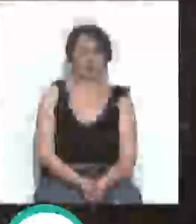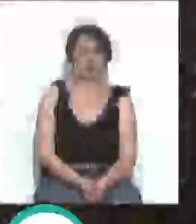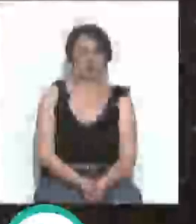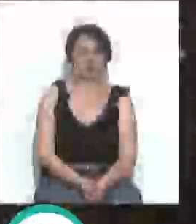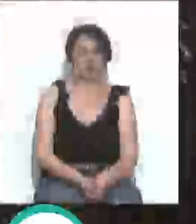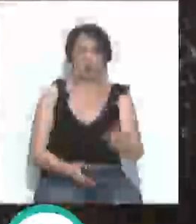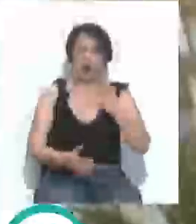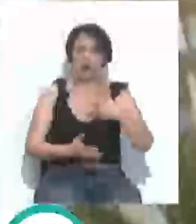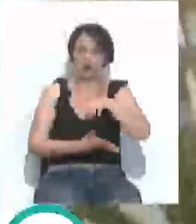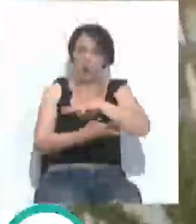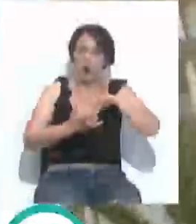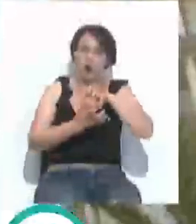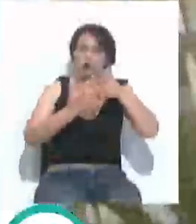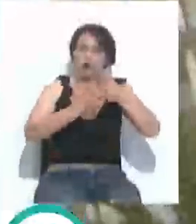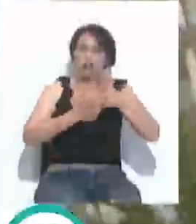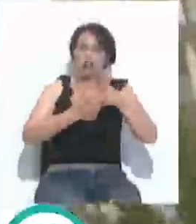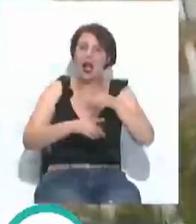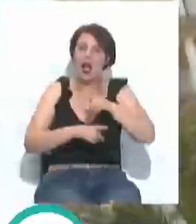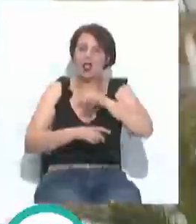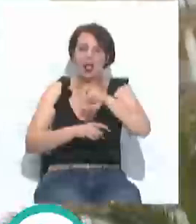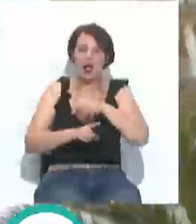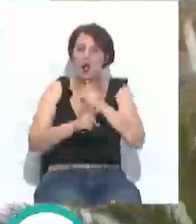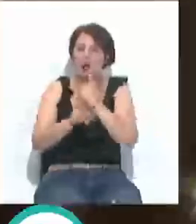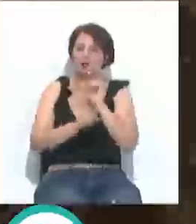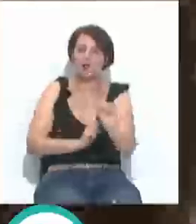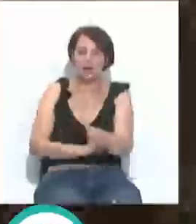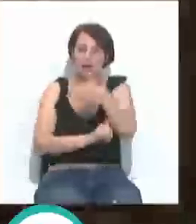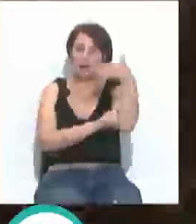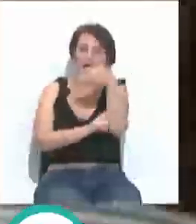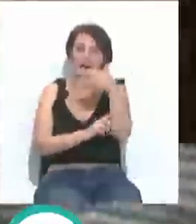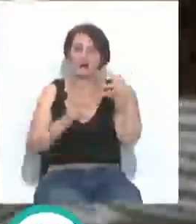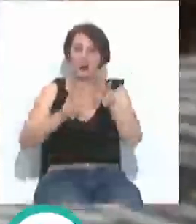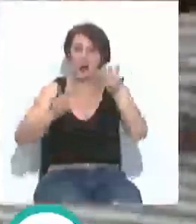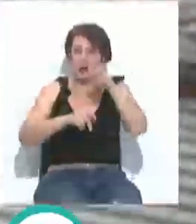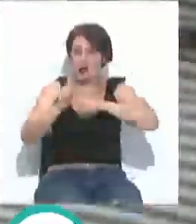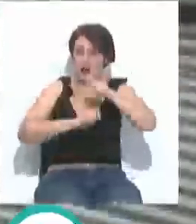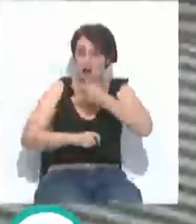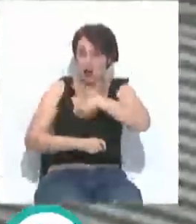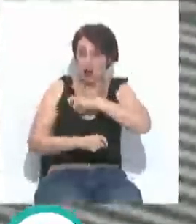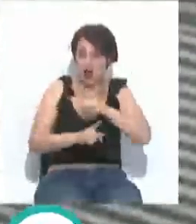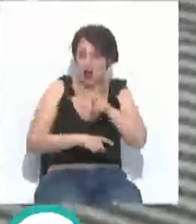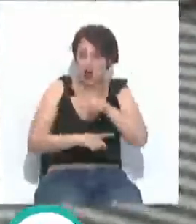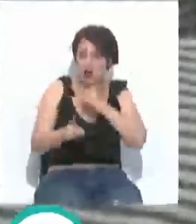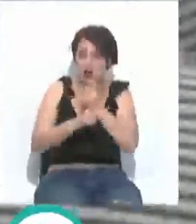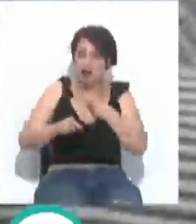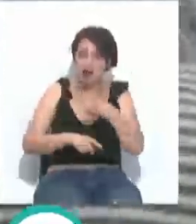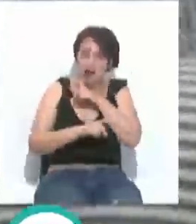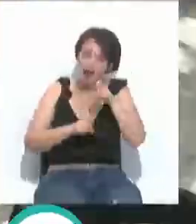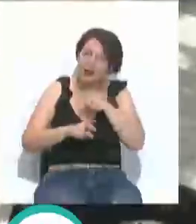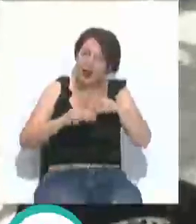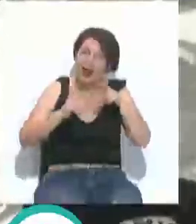Haz de la lucha contra el cáncer tu bandera, es el lema con el que la Asociación Española contra el Cáncer ha llamado este jueves a la